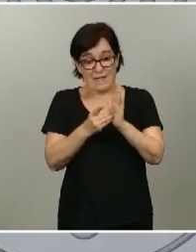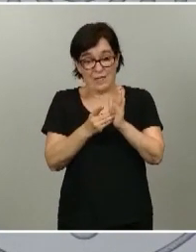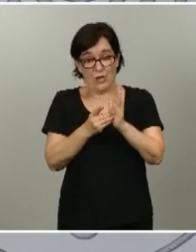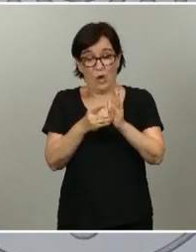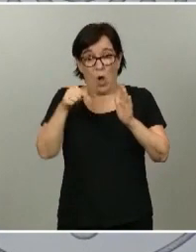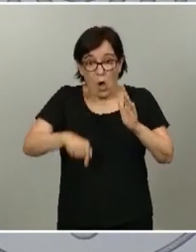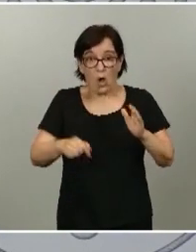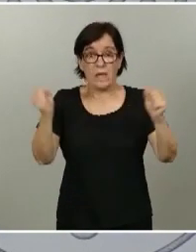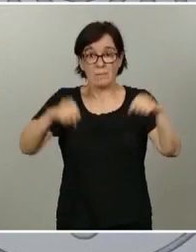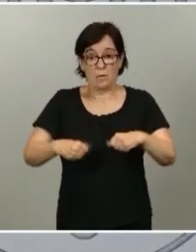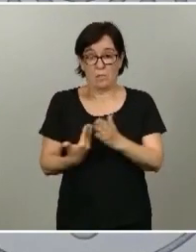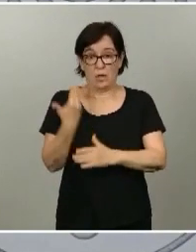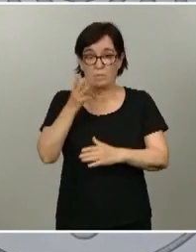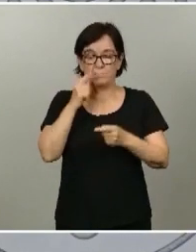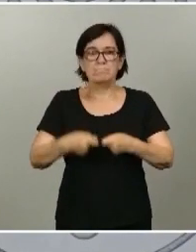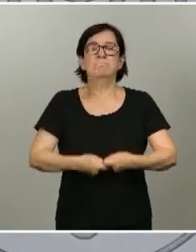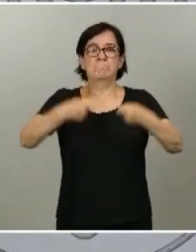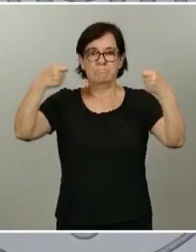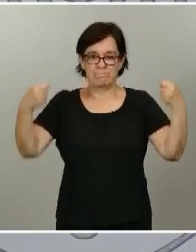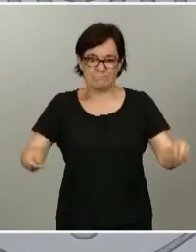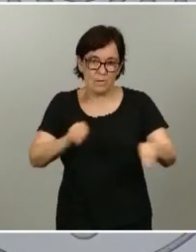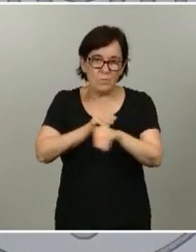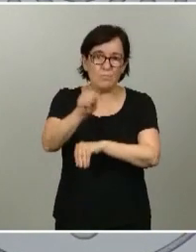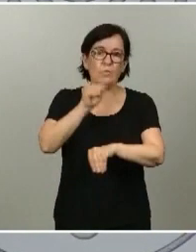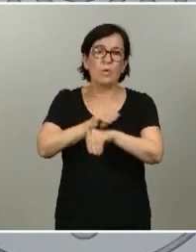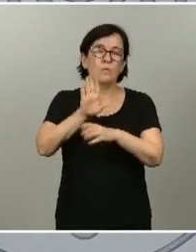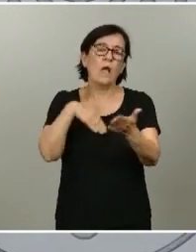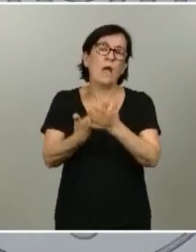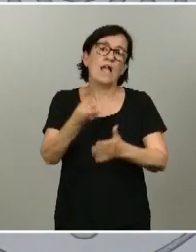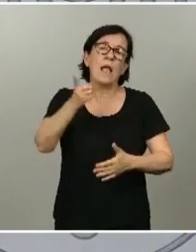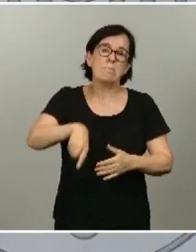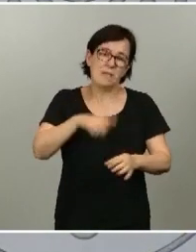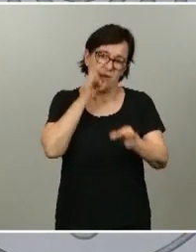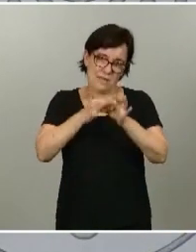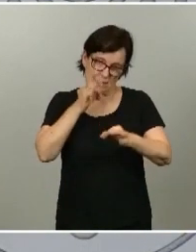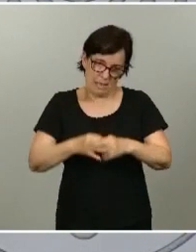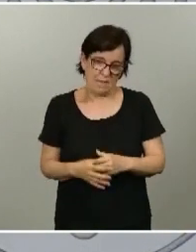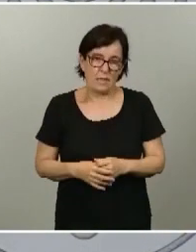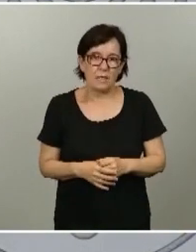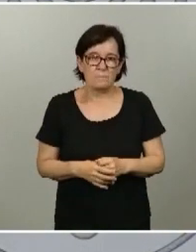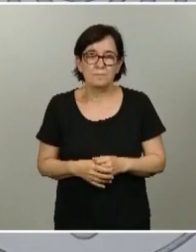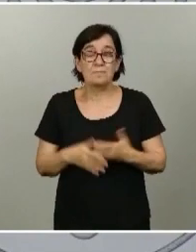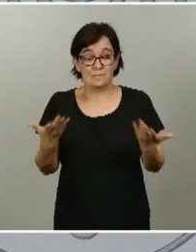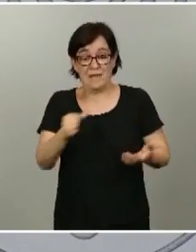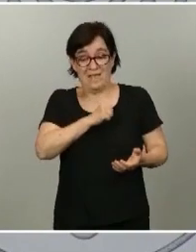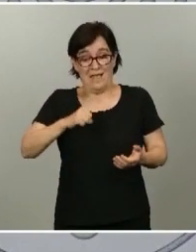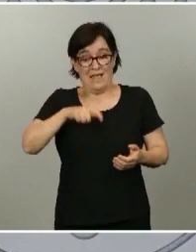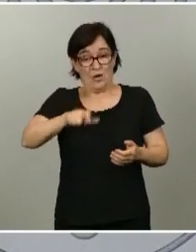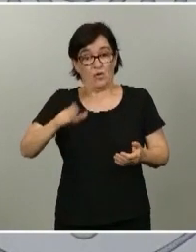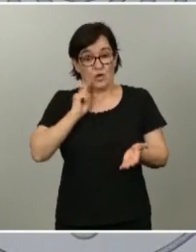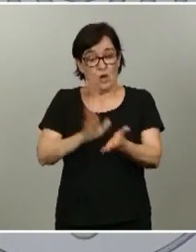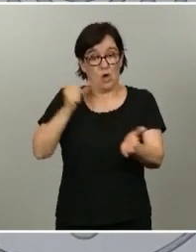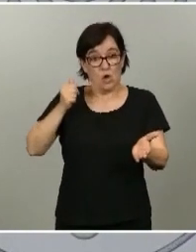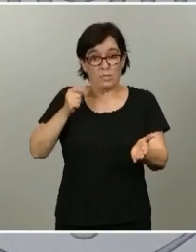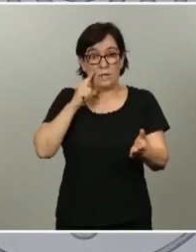también prorroga estas bonificaciones hasta el mes de septiembre. Así, los autónomos que cobren una prestación